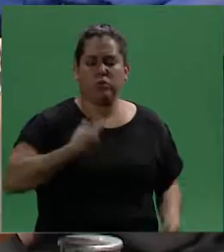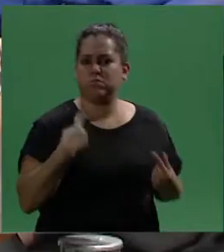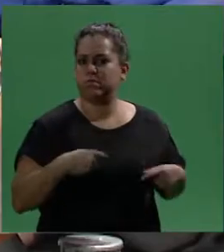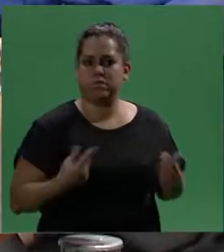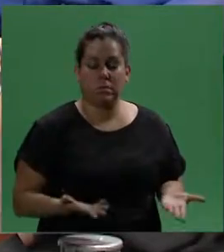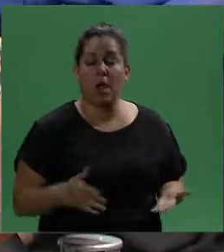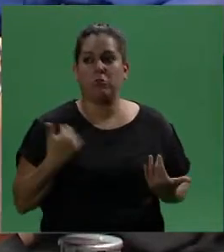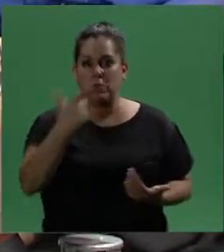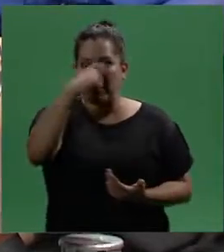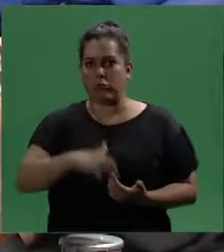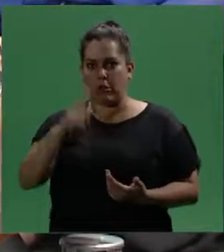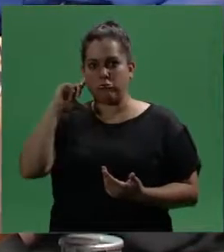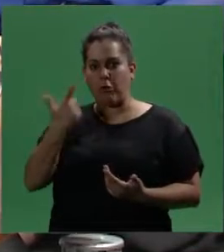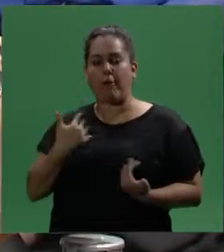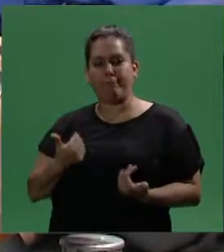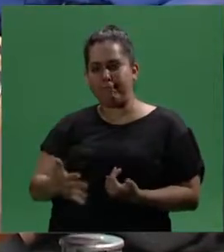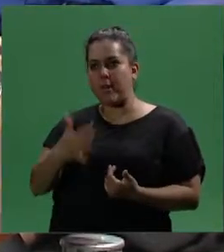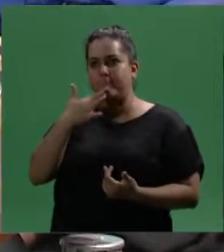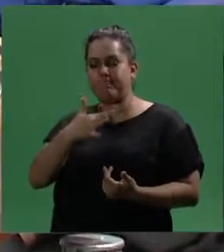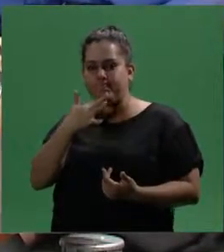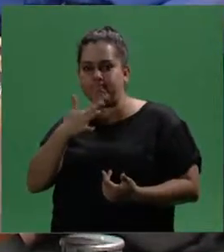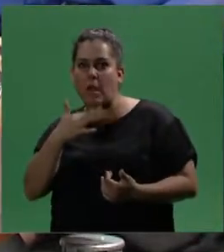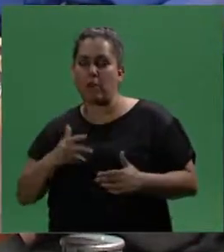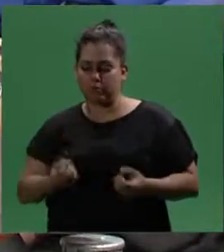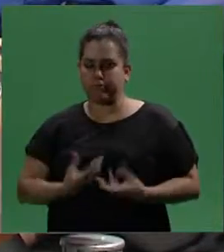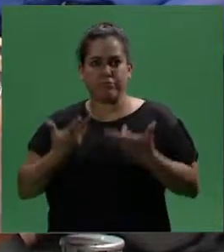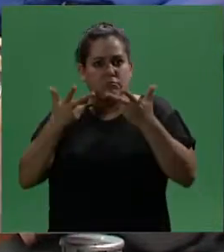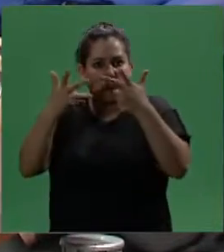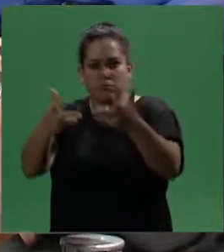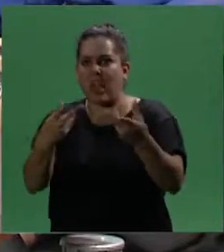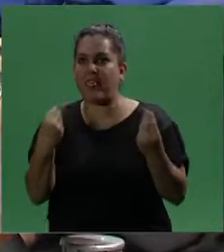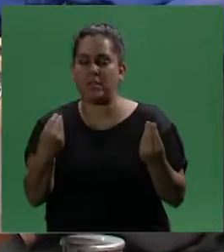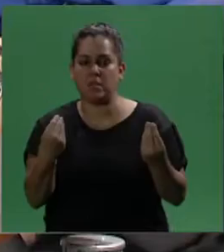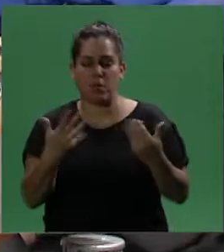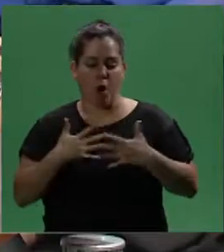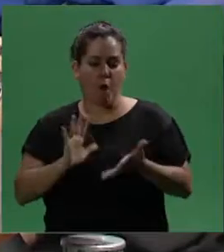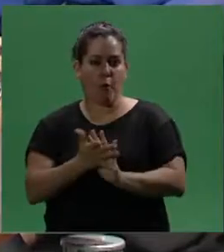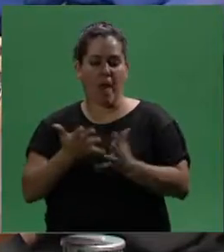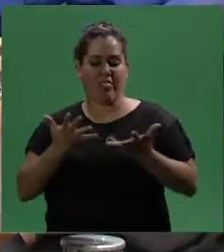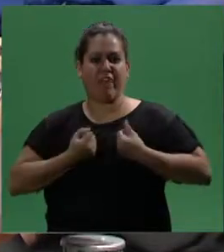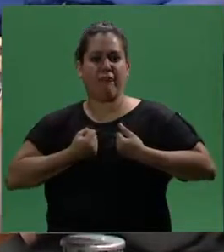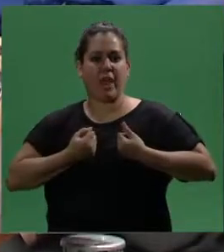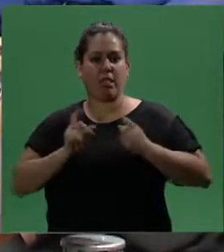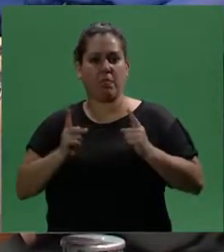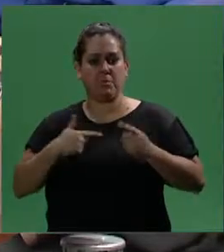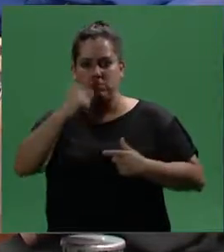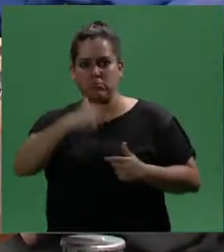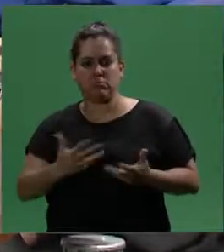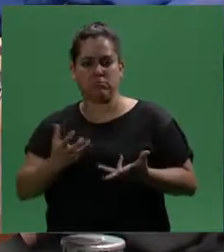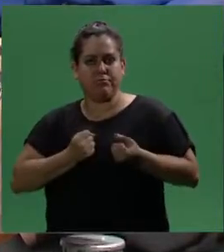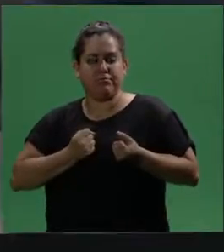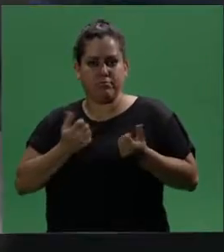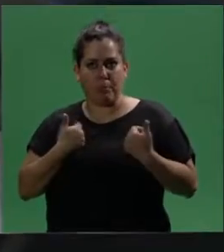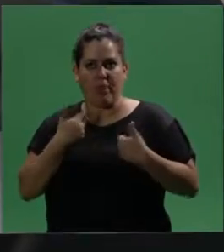acusando, y la persona sorda pueda decir qué es lo que sostiene con respecto a esa